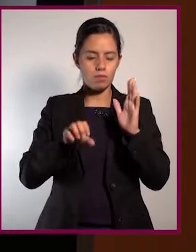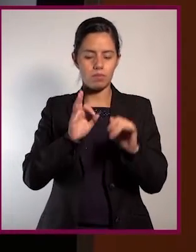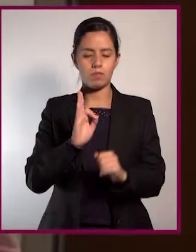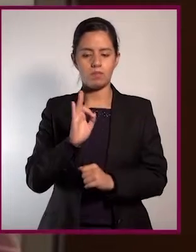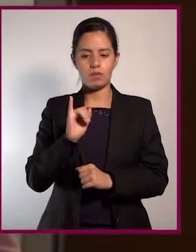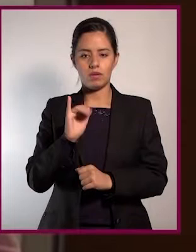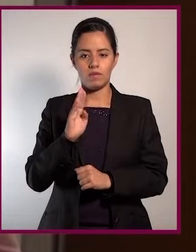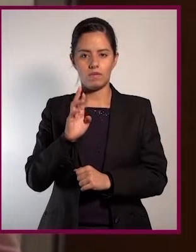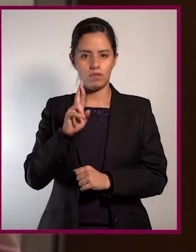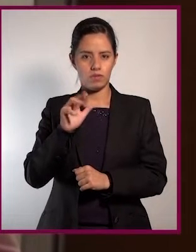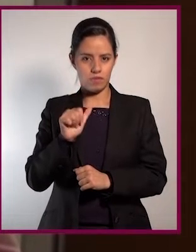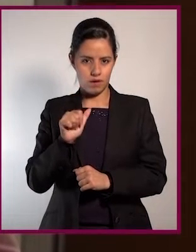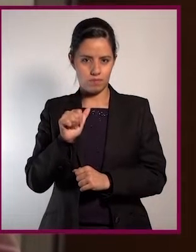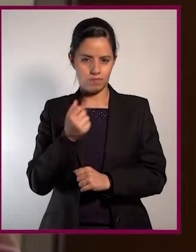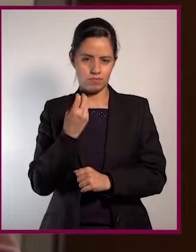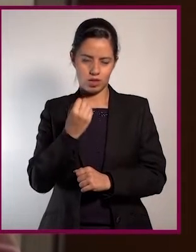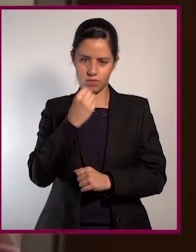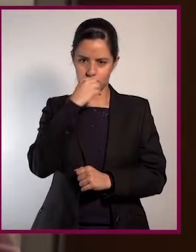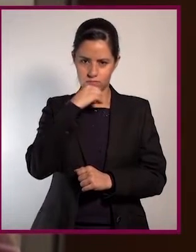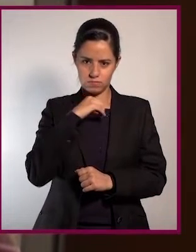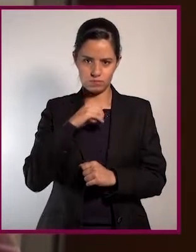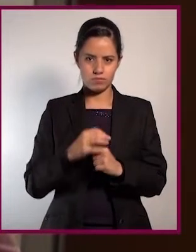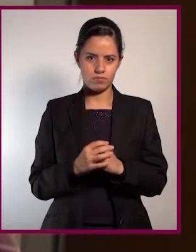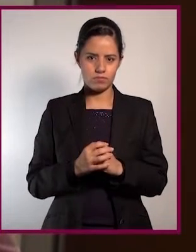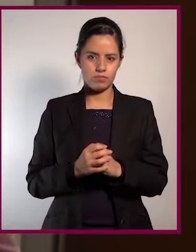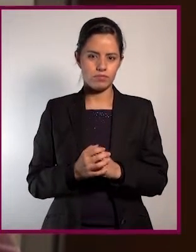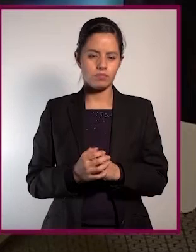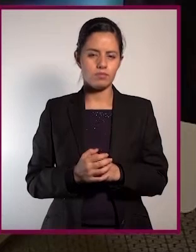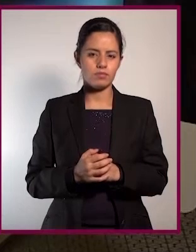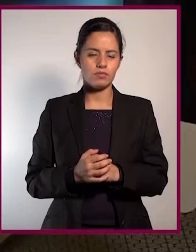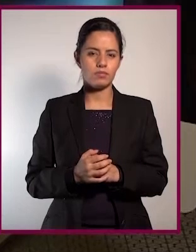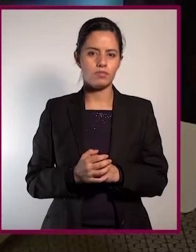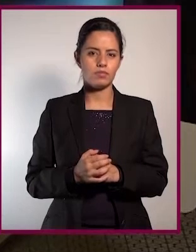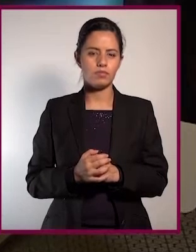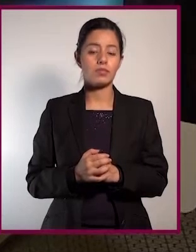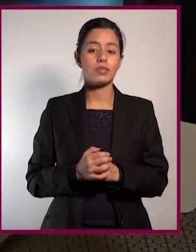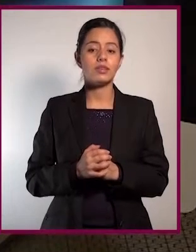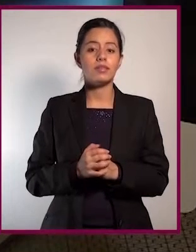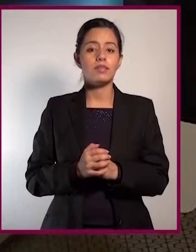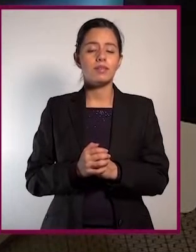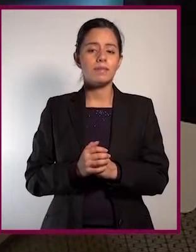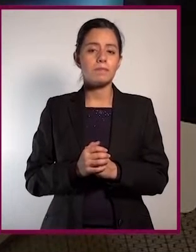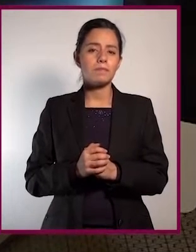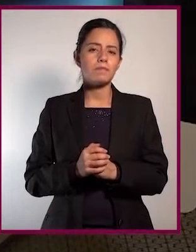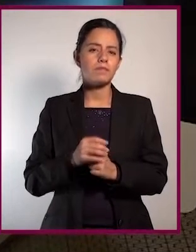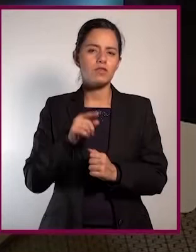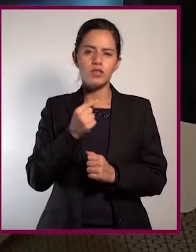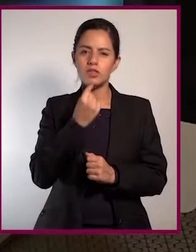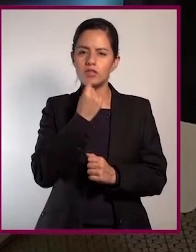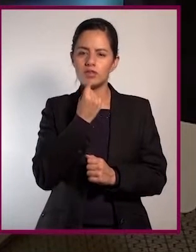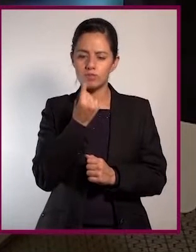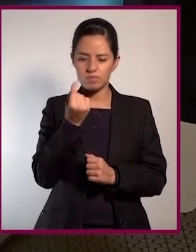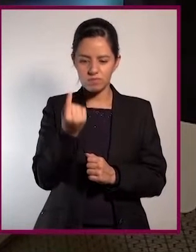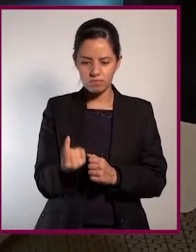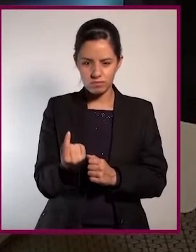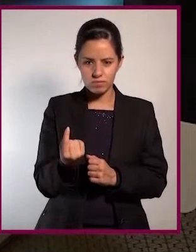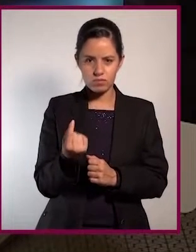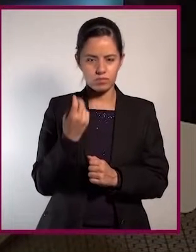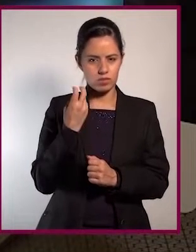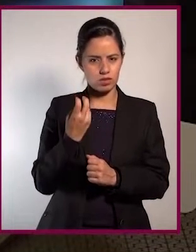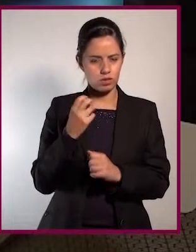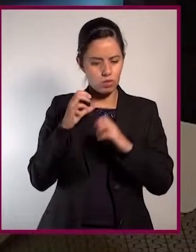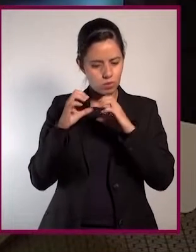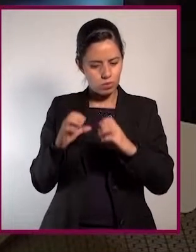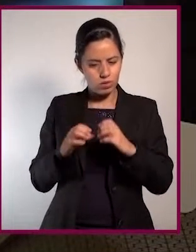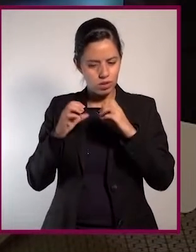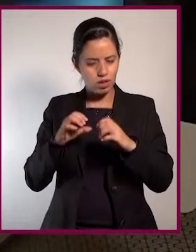ejemplo. La marcha tópica también es un concepto que se ha discutido mucho en ese sentido. Entonces, si desde niños uno